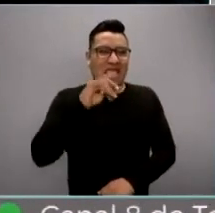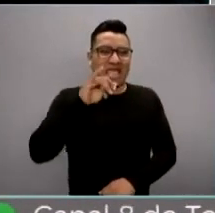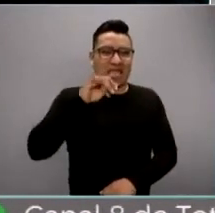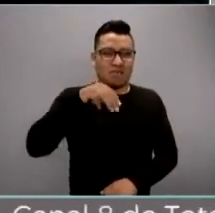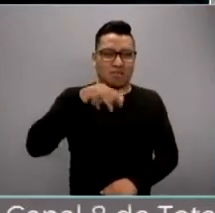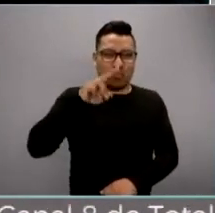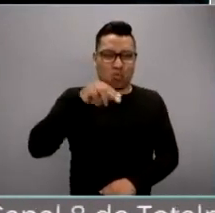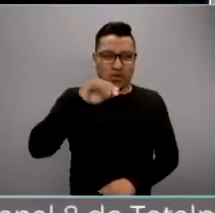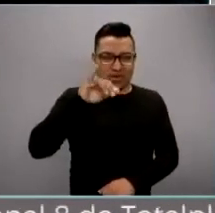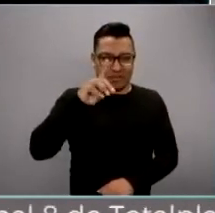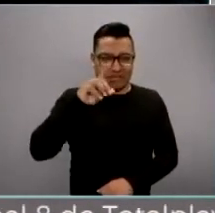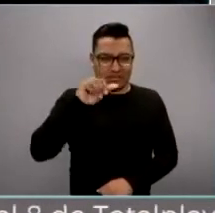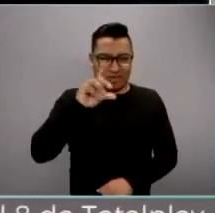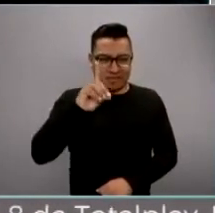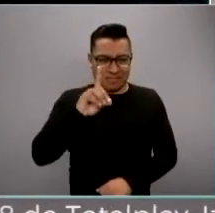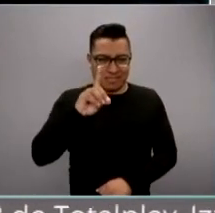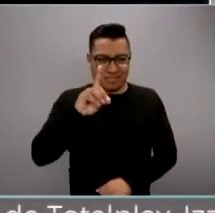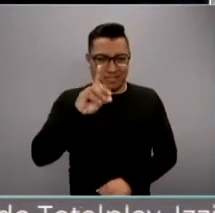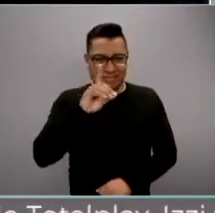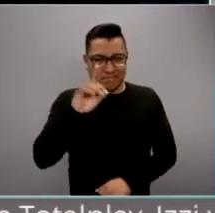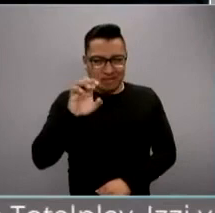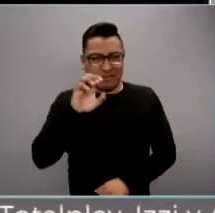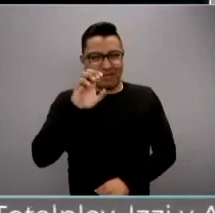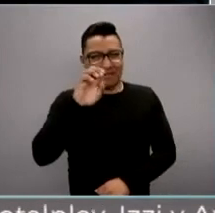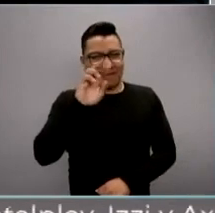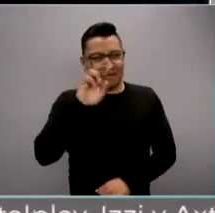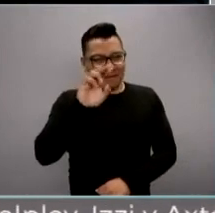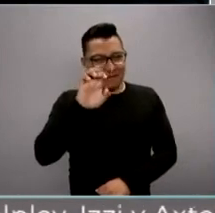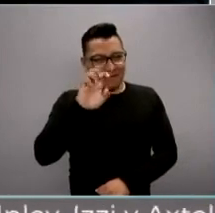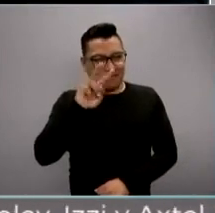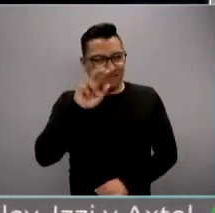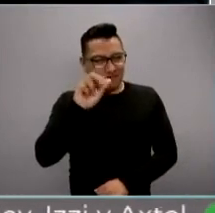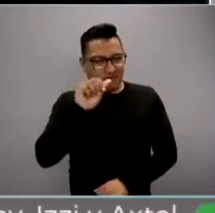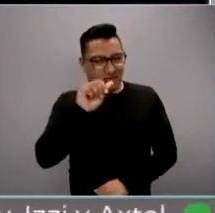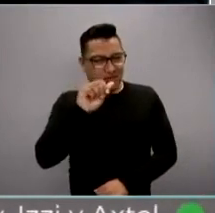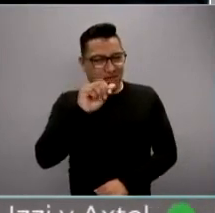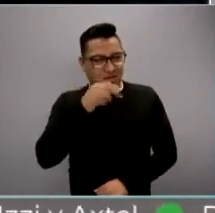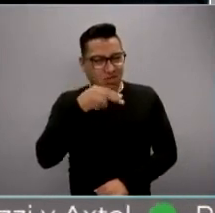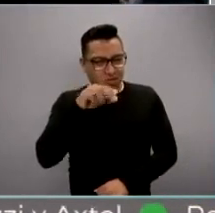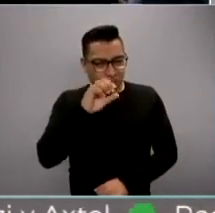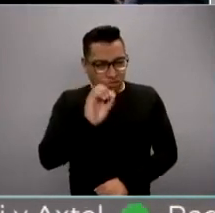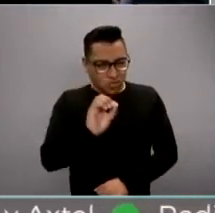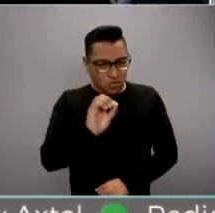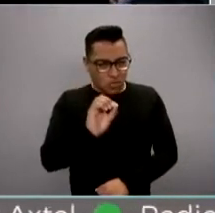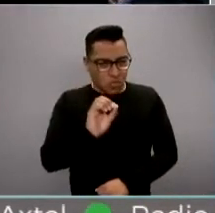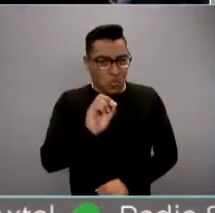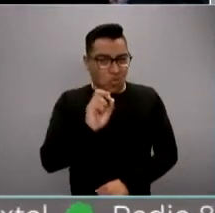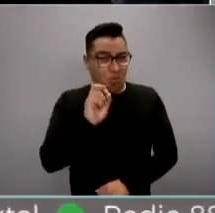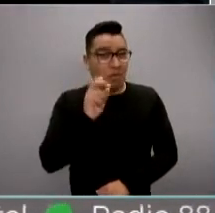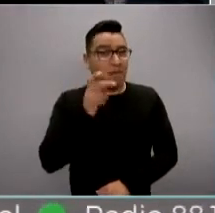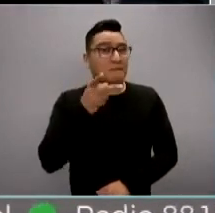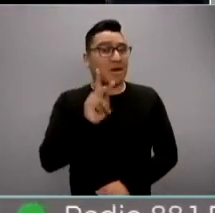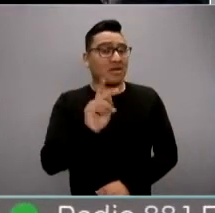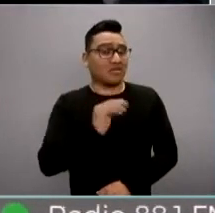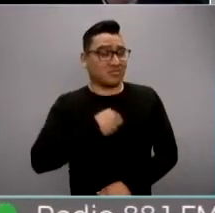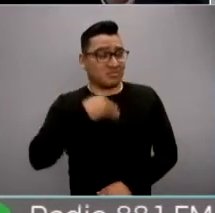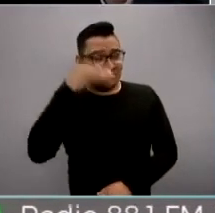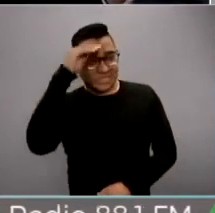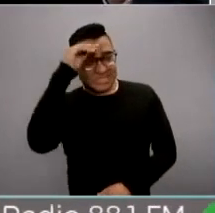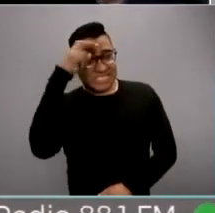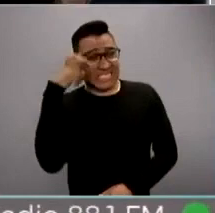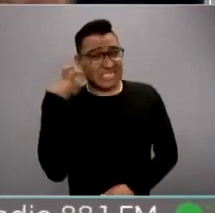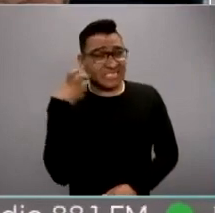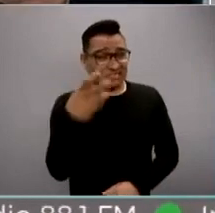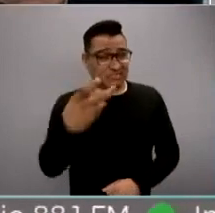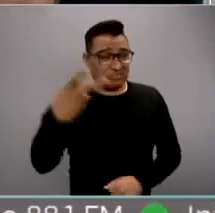información. Es decir, ya nos saturamos. Y esto es un riesgo, porque pues para poder cuidarnos, necesitamos saber qué está